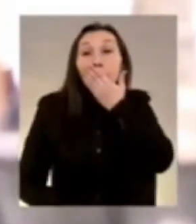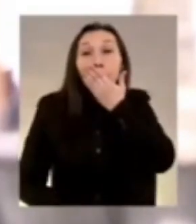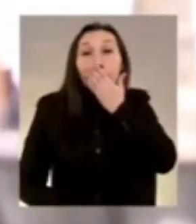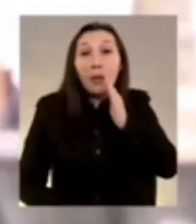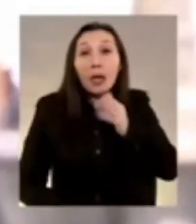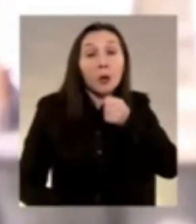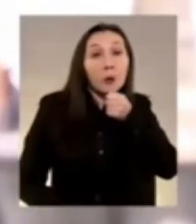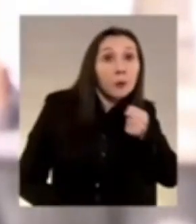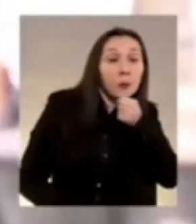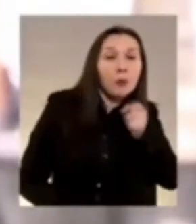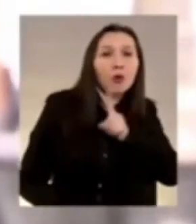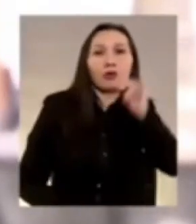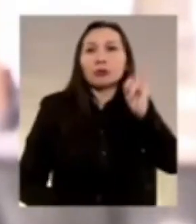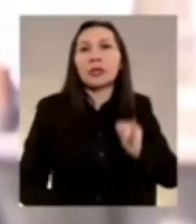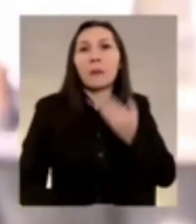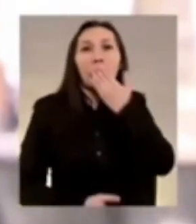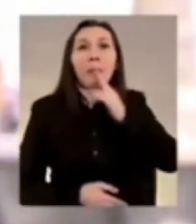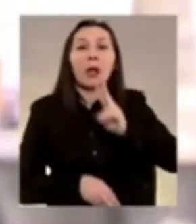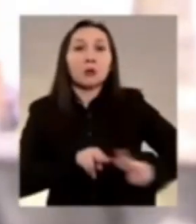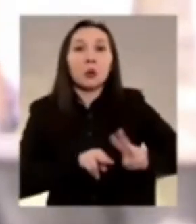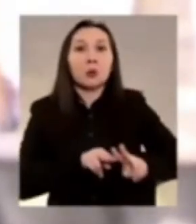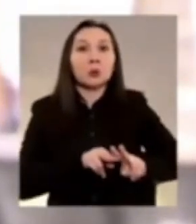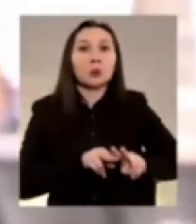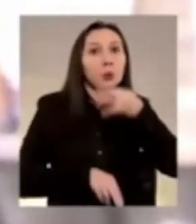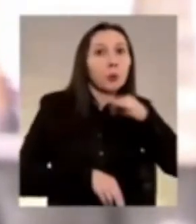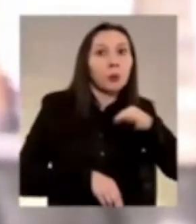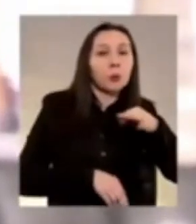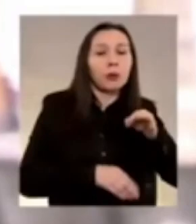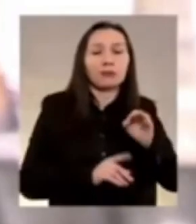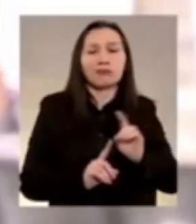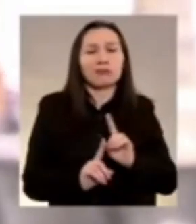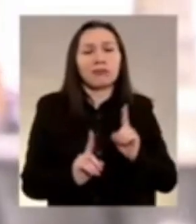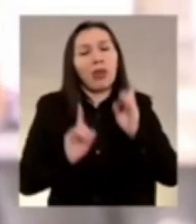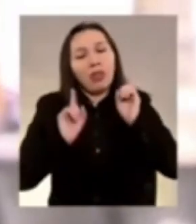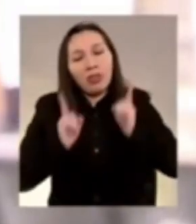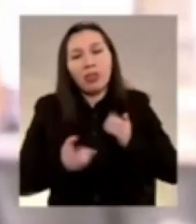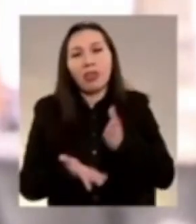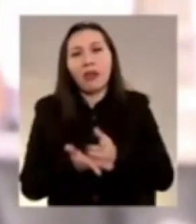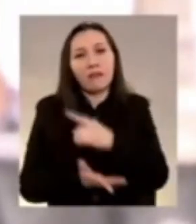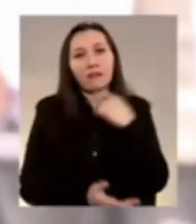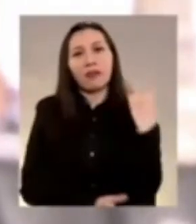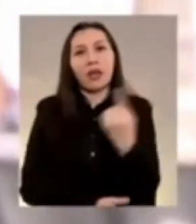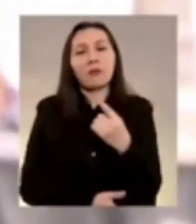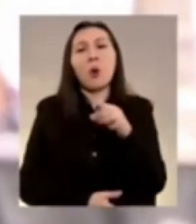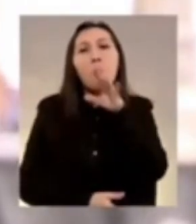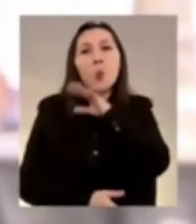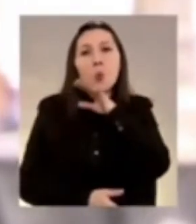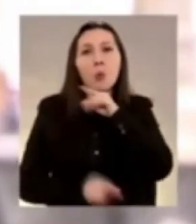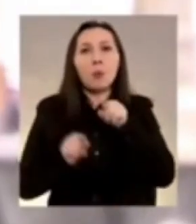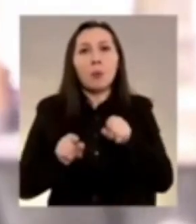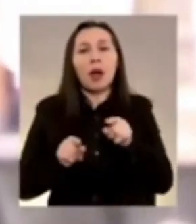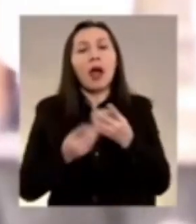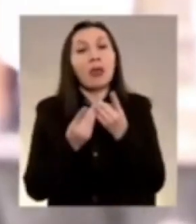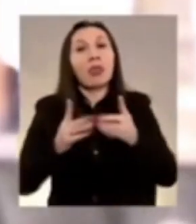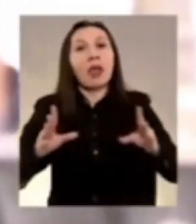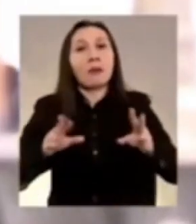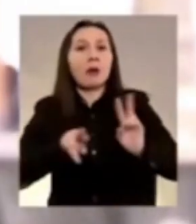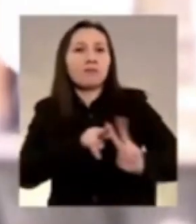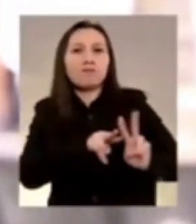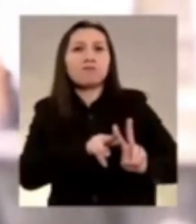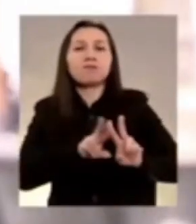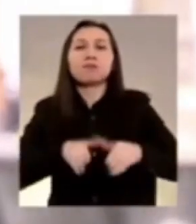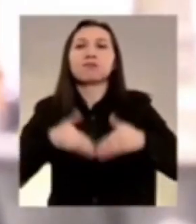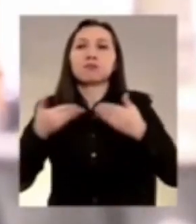cuña no siempre es la mejor solución. Debemos usar la democracia para resolver los